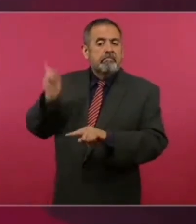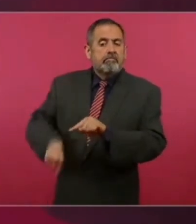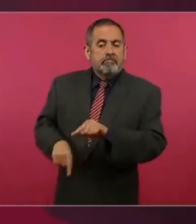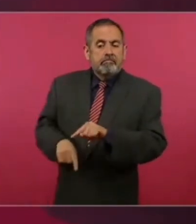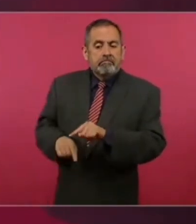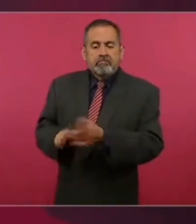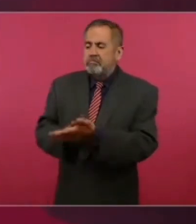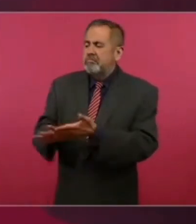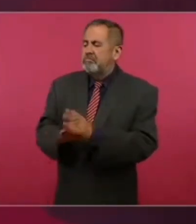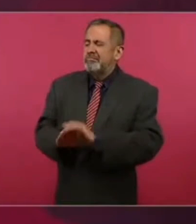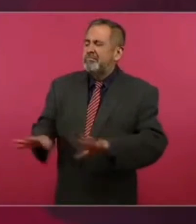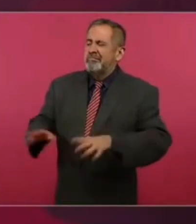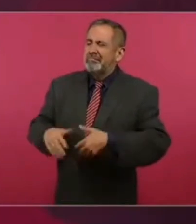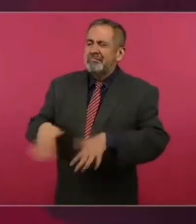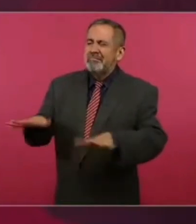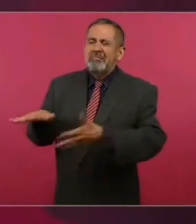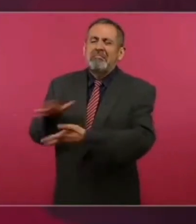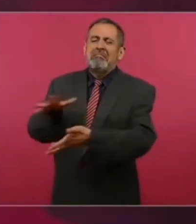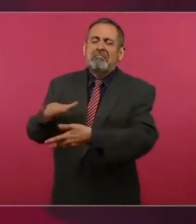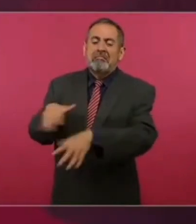Entonces, ya sabíamos.